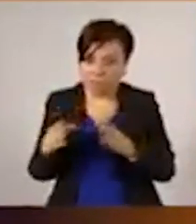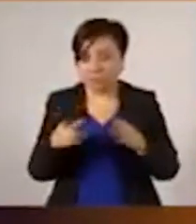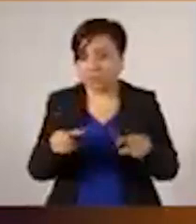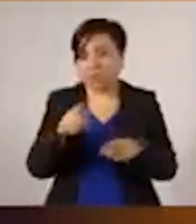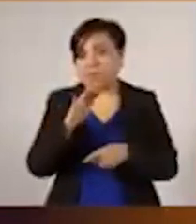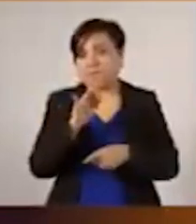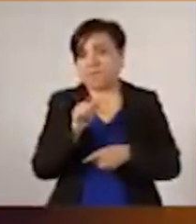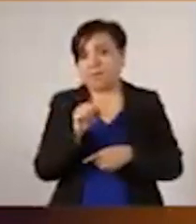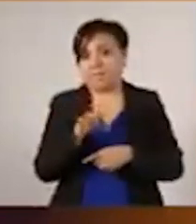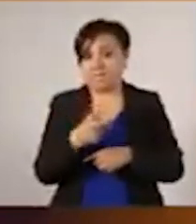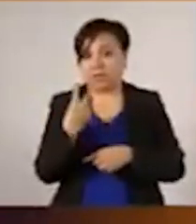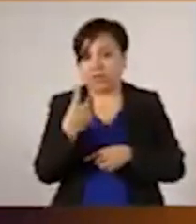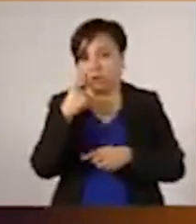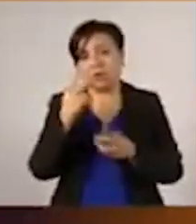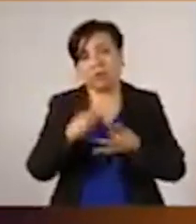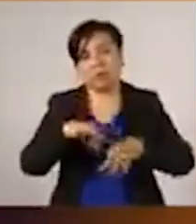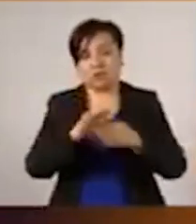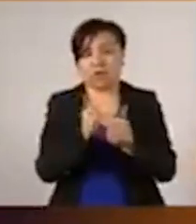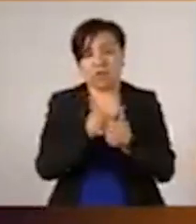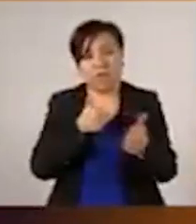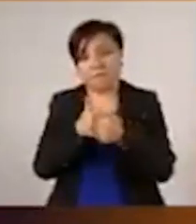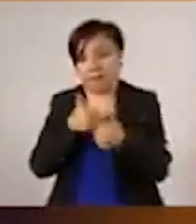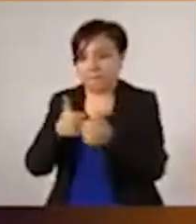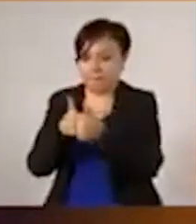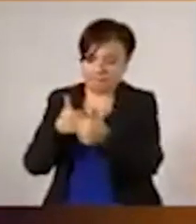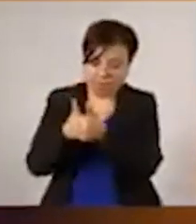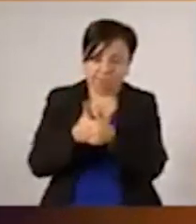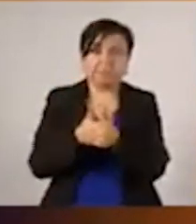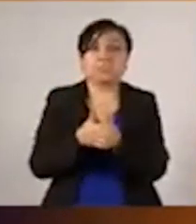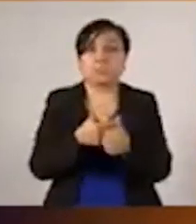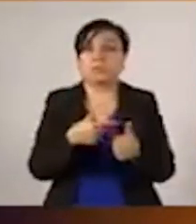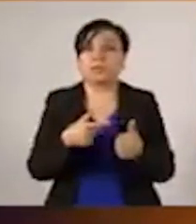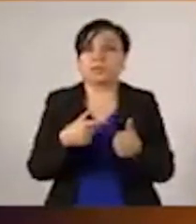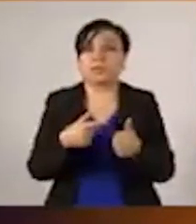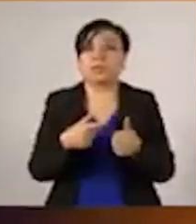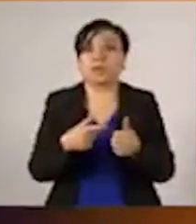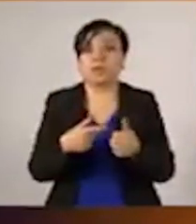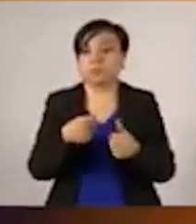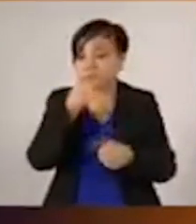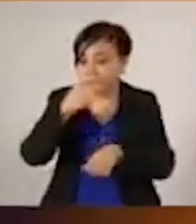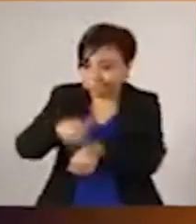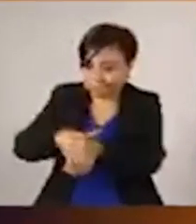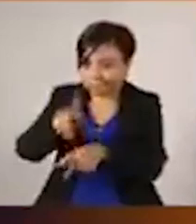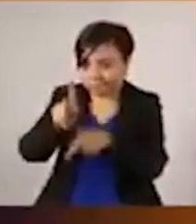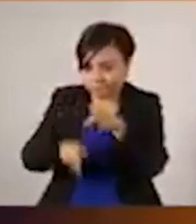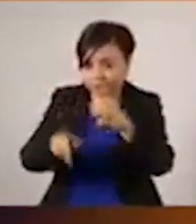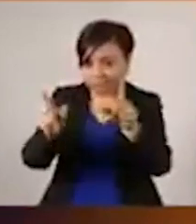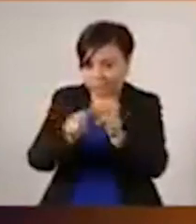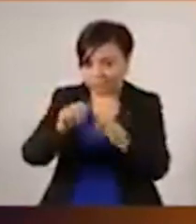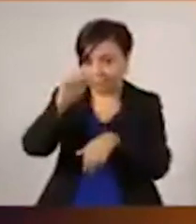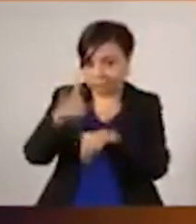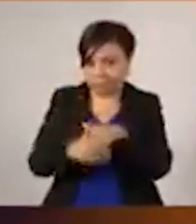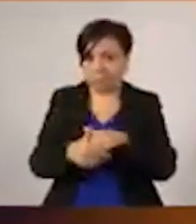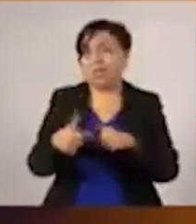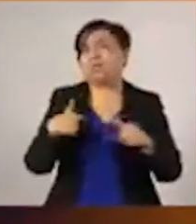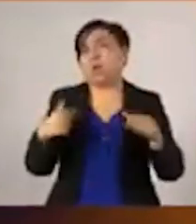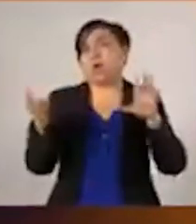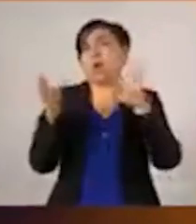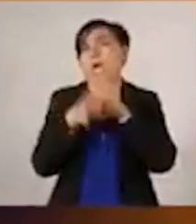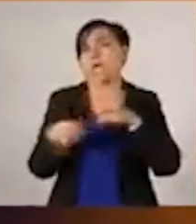importante, la sana distancia y se empezó a utilizar. Concluya, por favor, diputada. ¿Qué es lo que les quiero decir? decir,